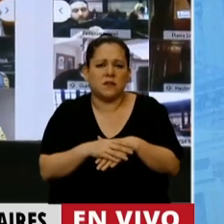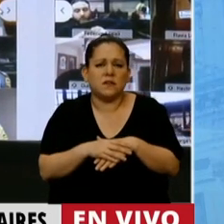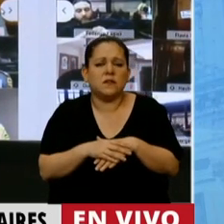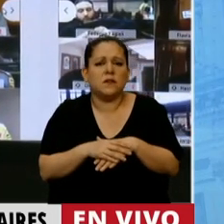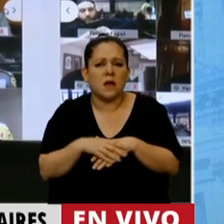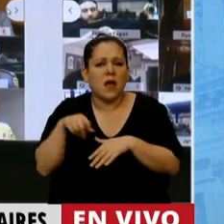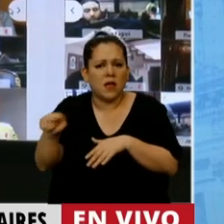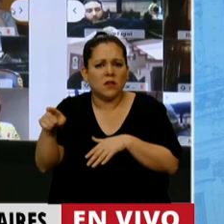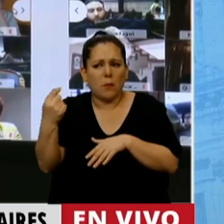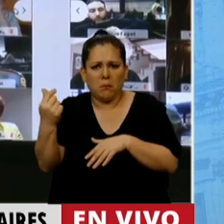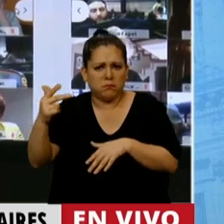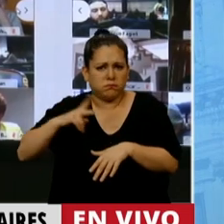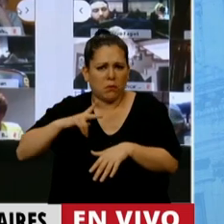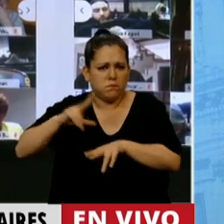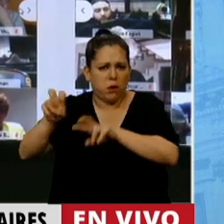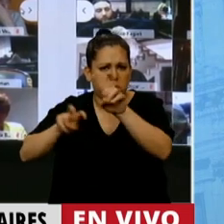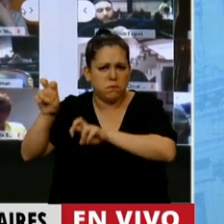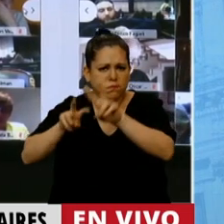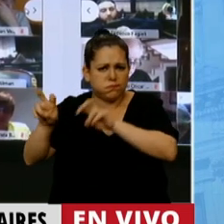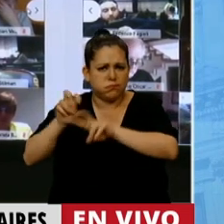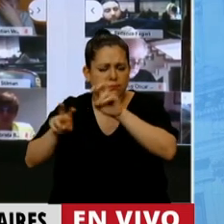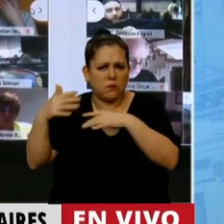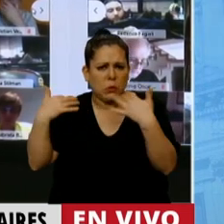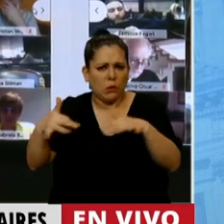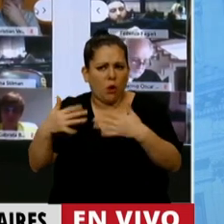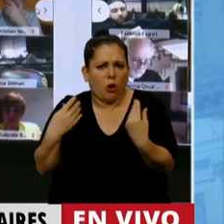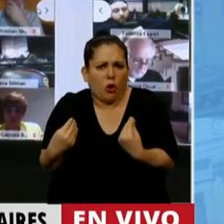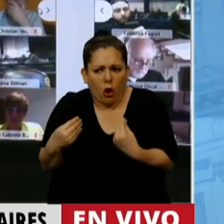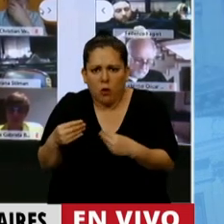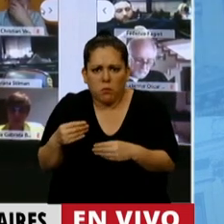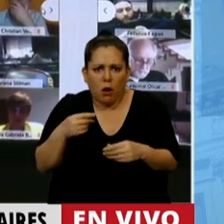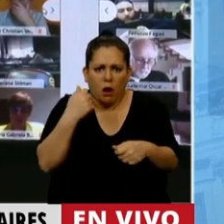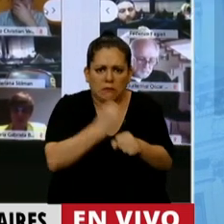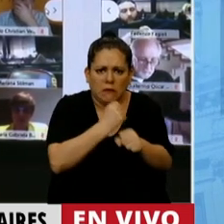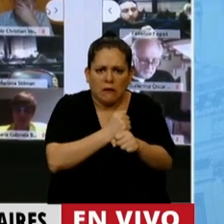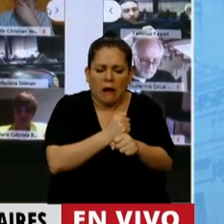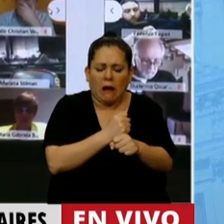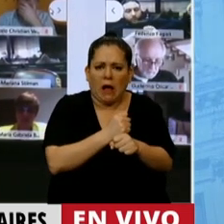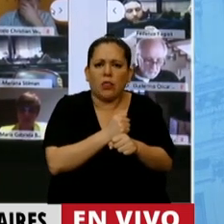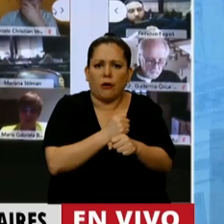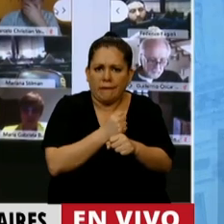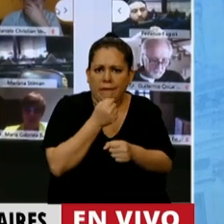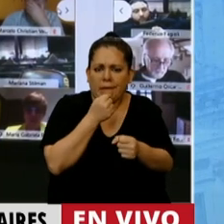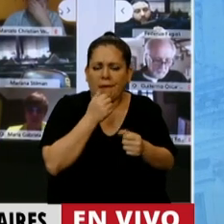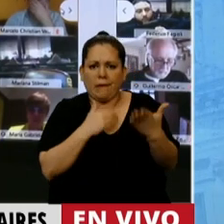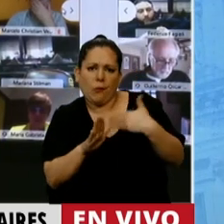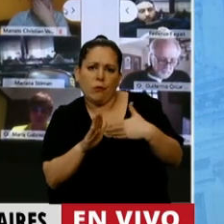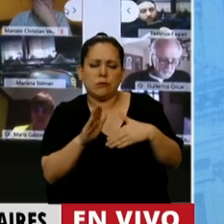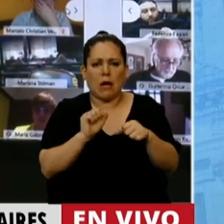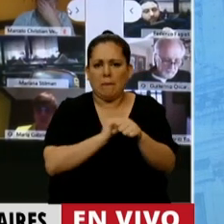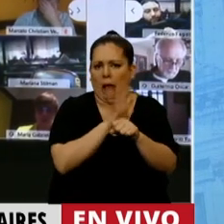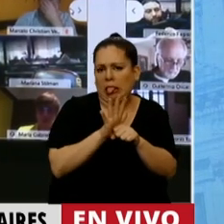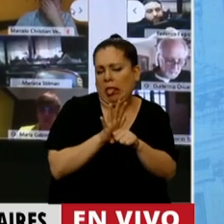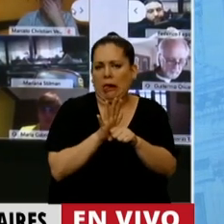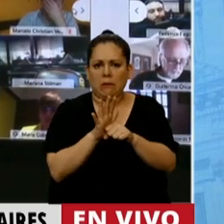discutiendo. ¿Cómo evitamos que se siga confiscando a los trabajadores que con la excusa de la pandemia